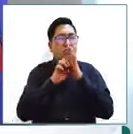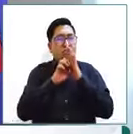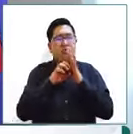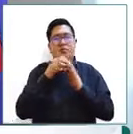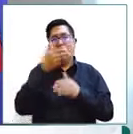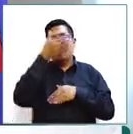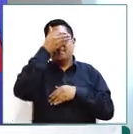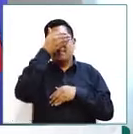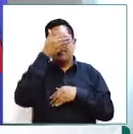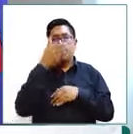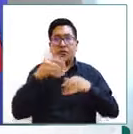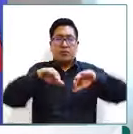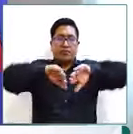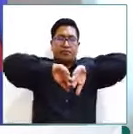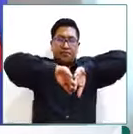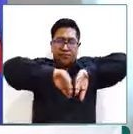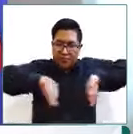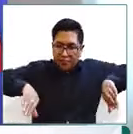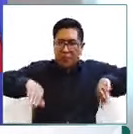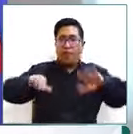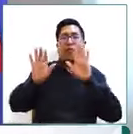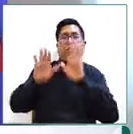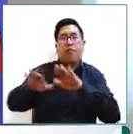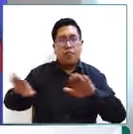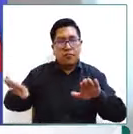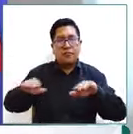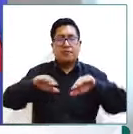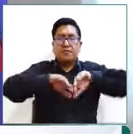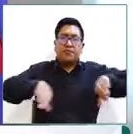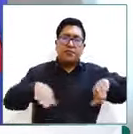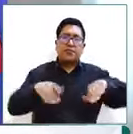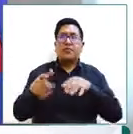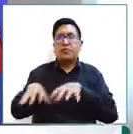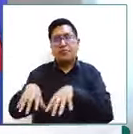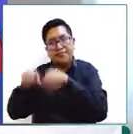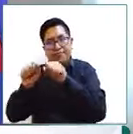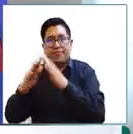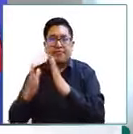disponemos el alejamiento de los niños a partir de un acogimiento